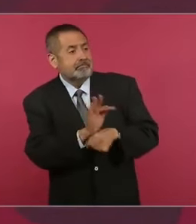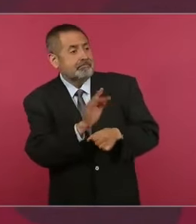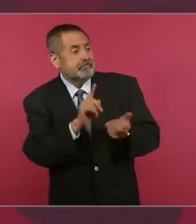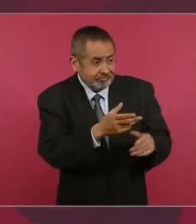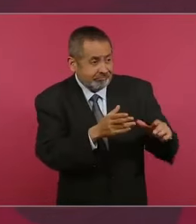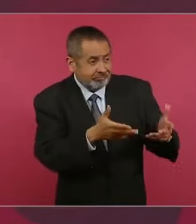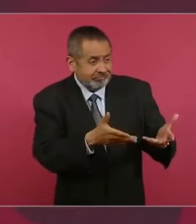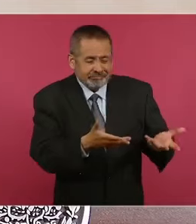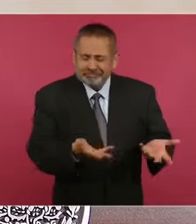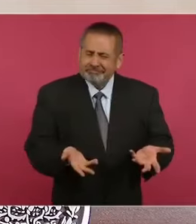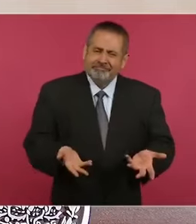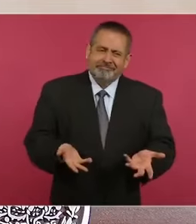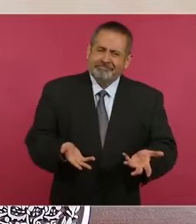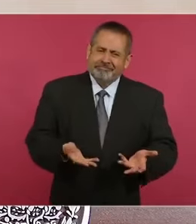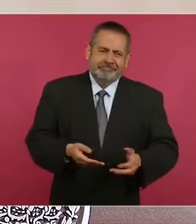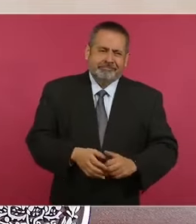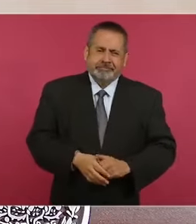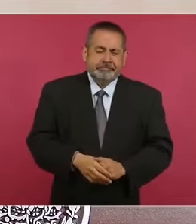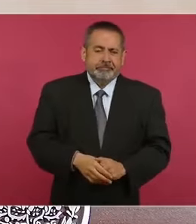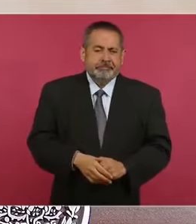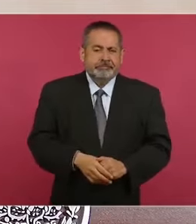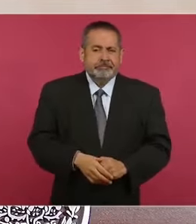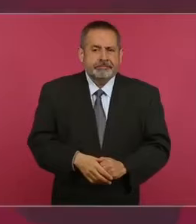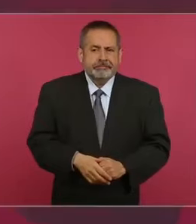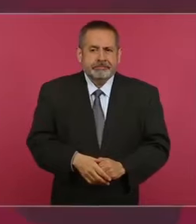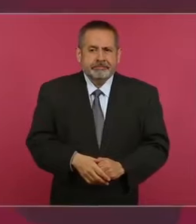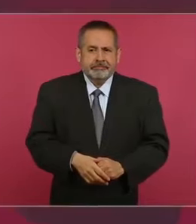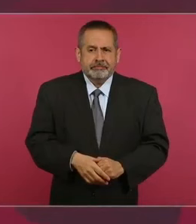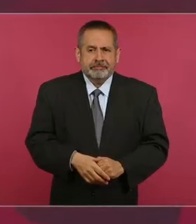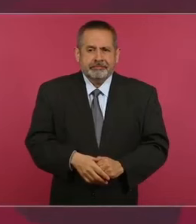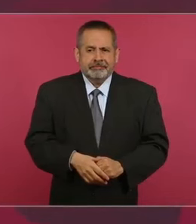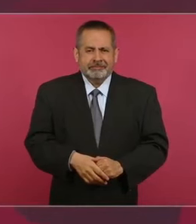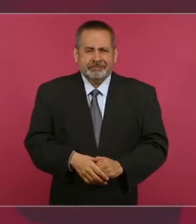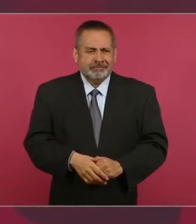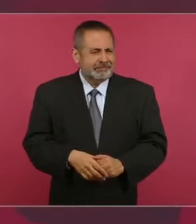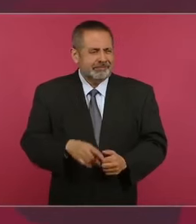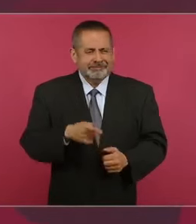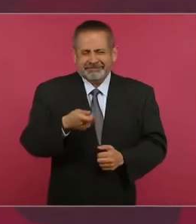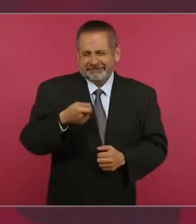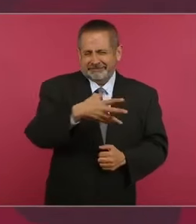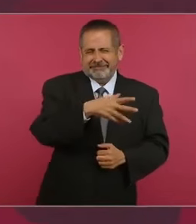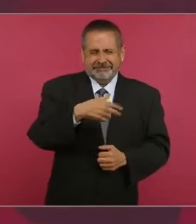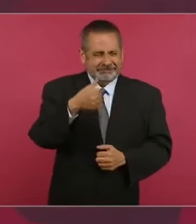es pecado social.